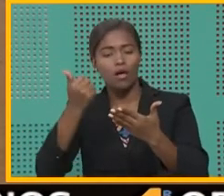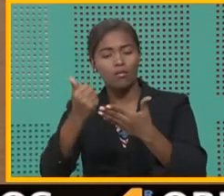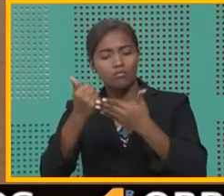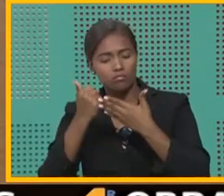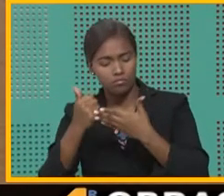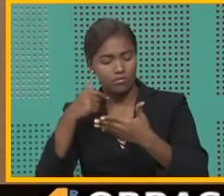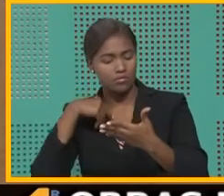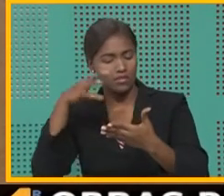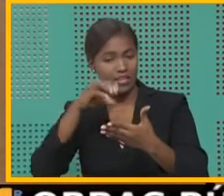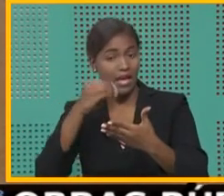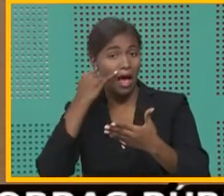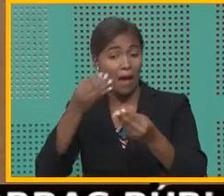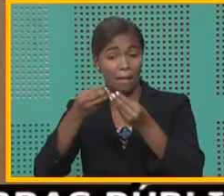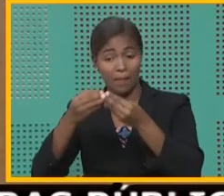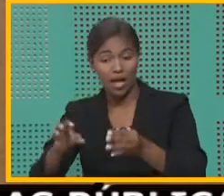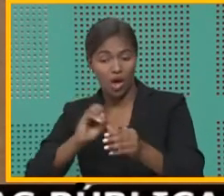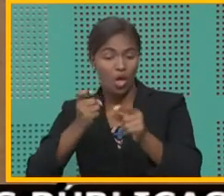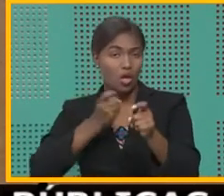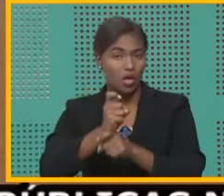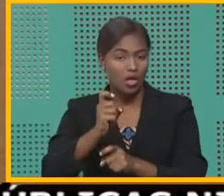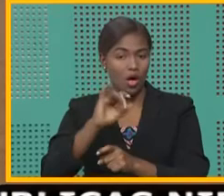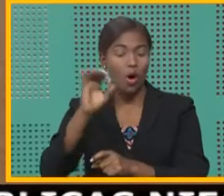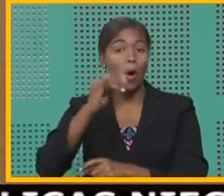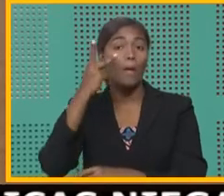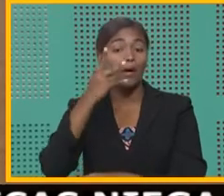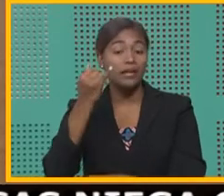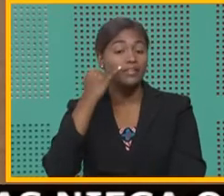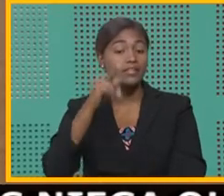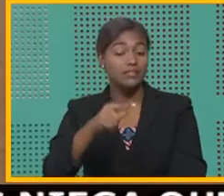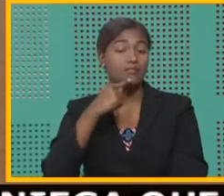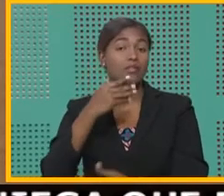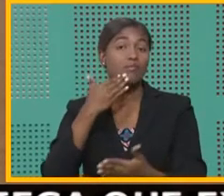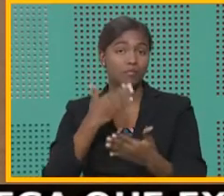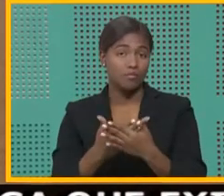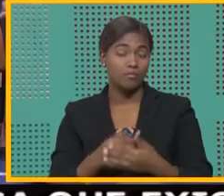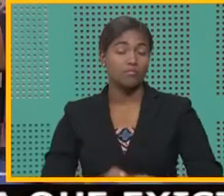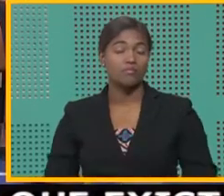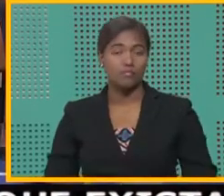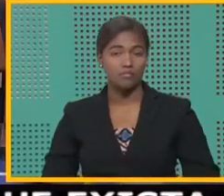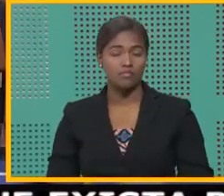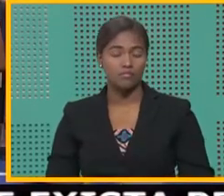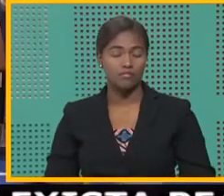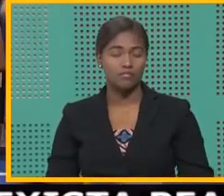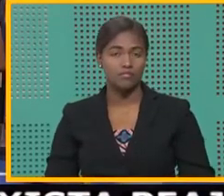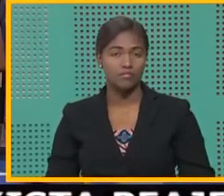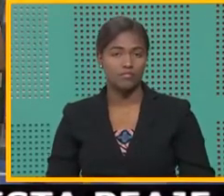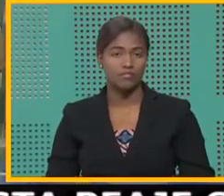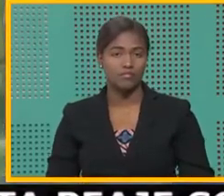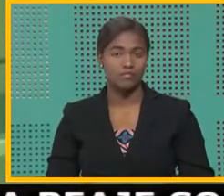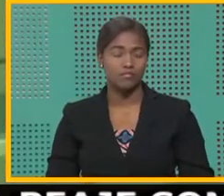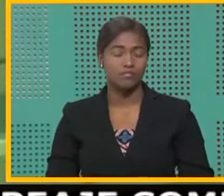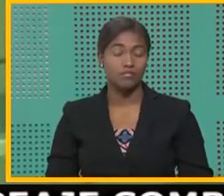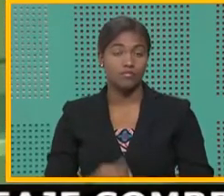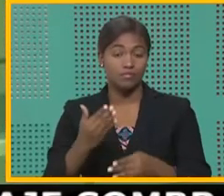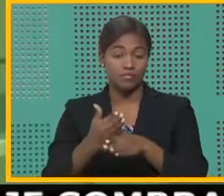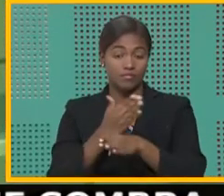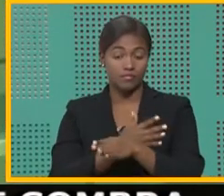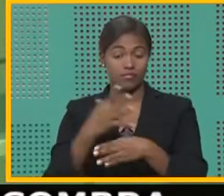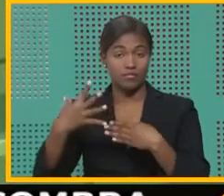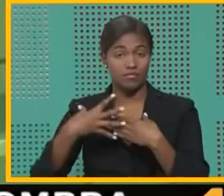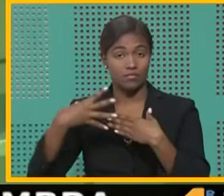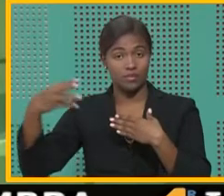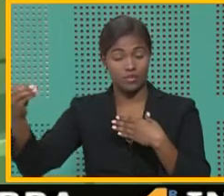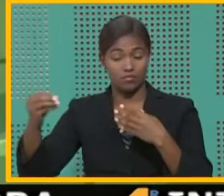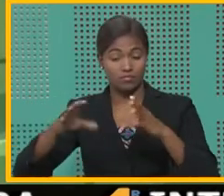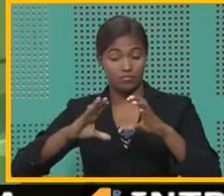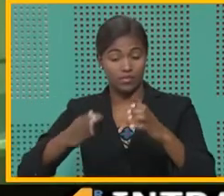adquirido y probar si el artículo funciona. Sobre todo eso. Antes de salir del establecimiento,